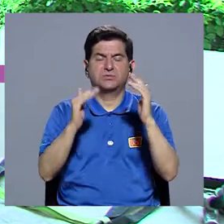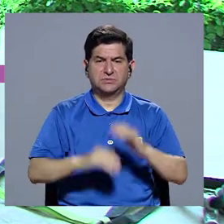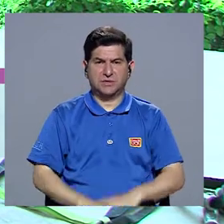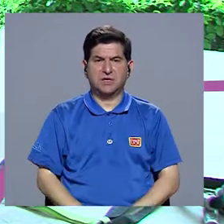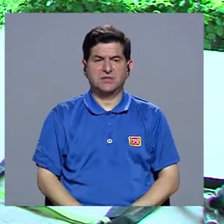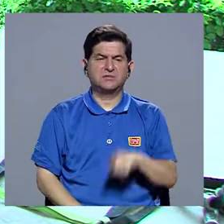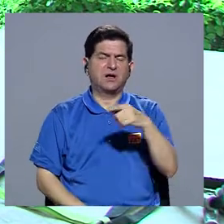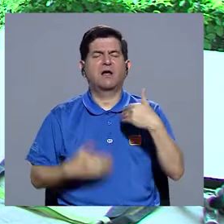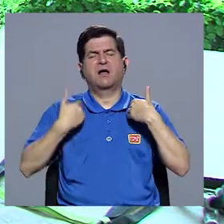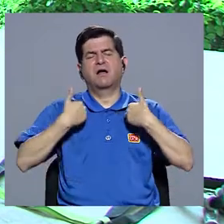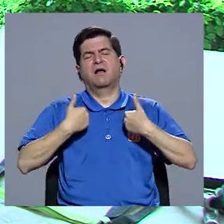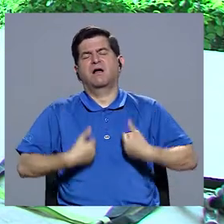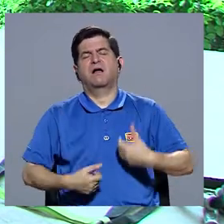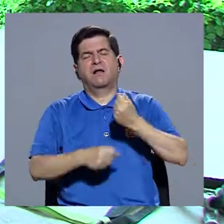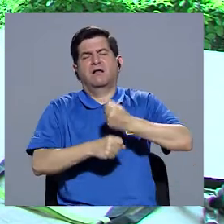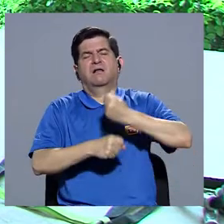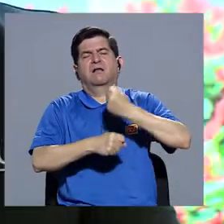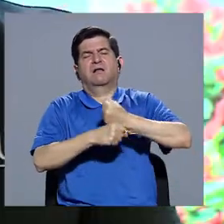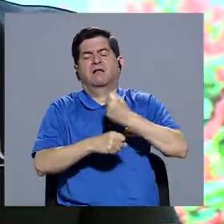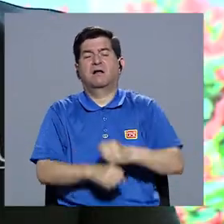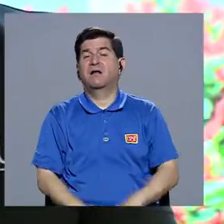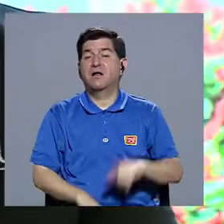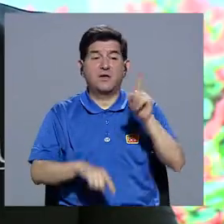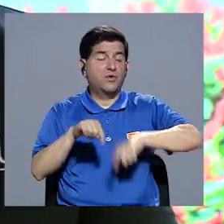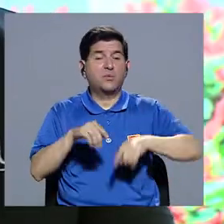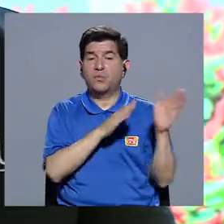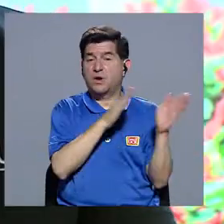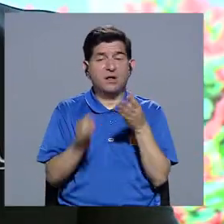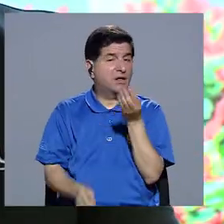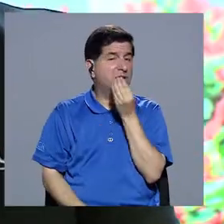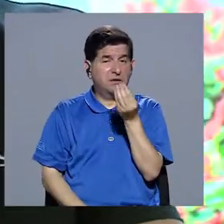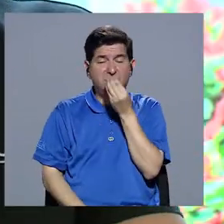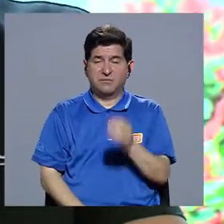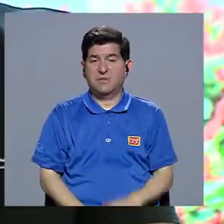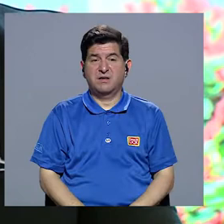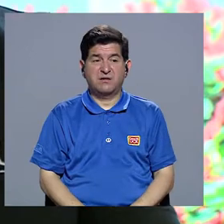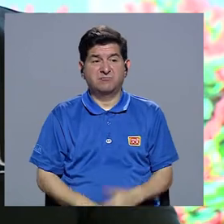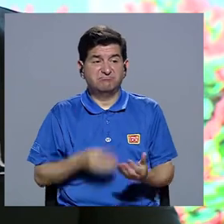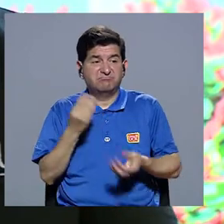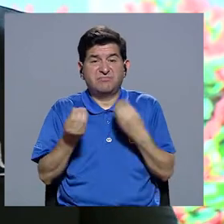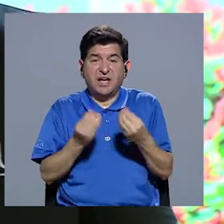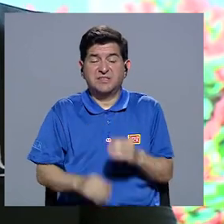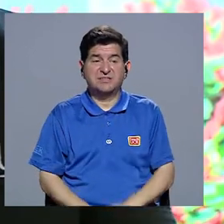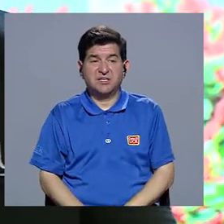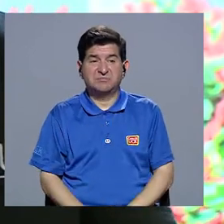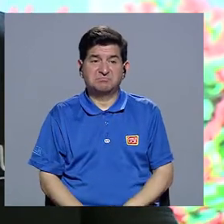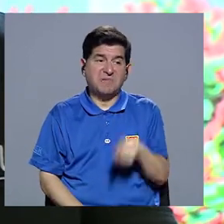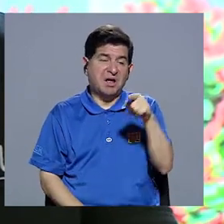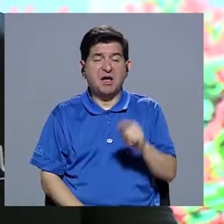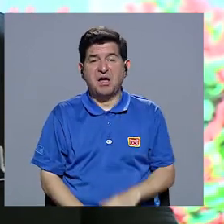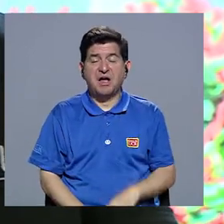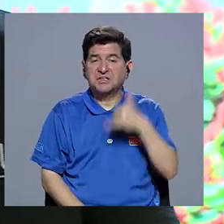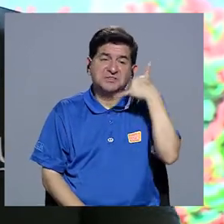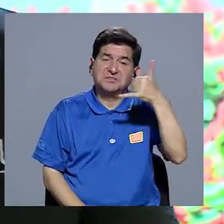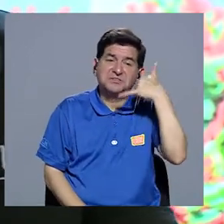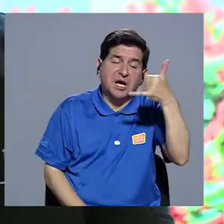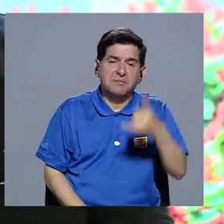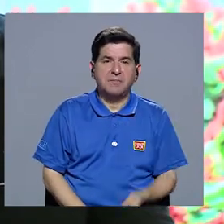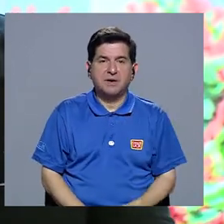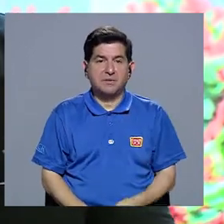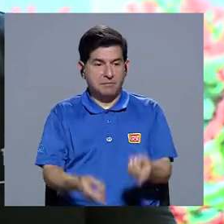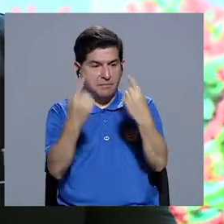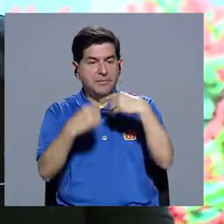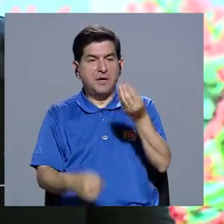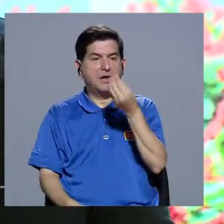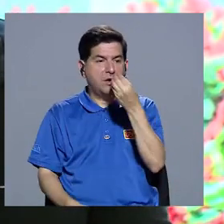tal vez llegan cansados del trabajo, entonces pueden preparar comidas y nada más, ¿verdad?, llaman a algo, a algún medio y la comida ya les